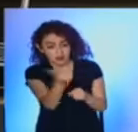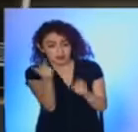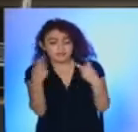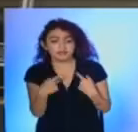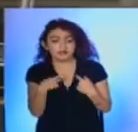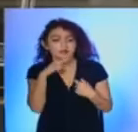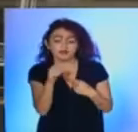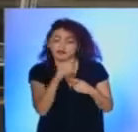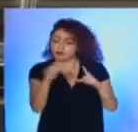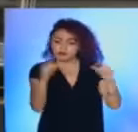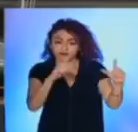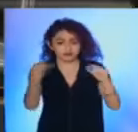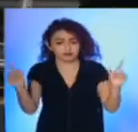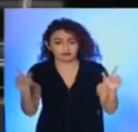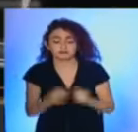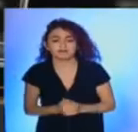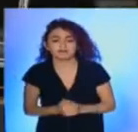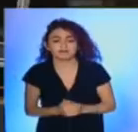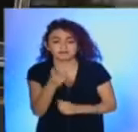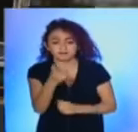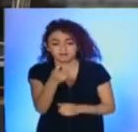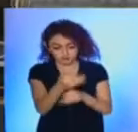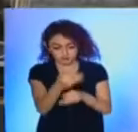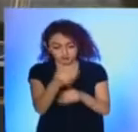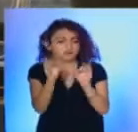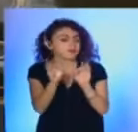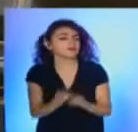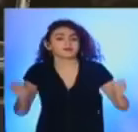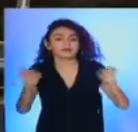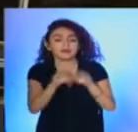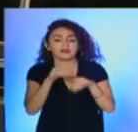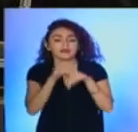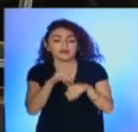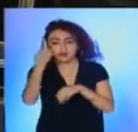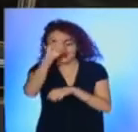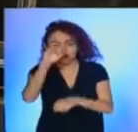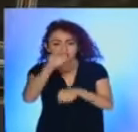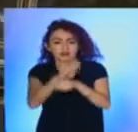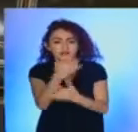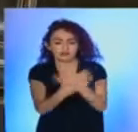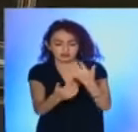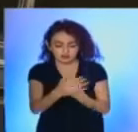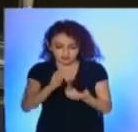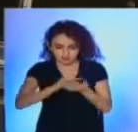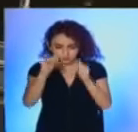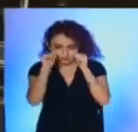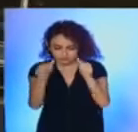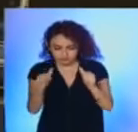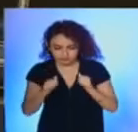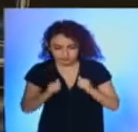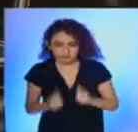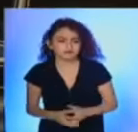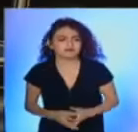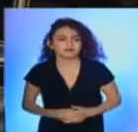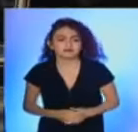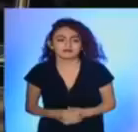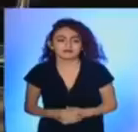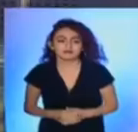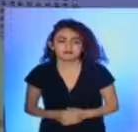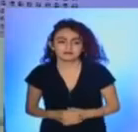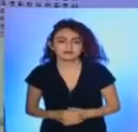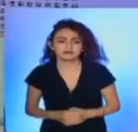los asistentes para que se dispersen por ello es importante que acatemos las recomendaciones agradecerles su atención muchas gracias